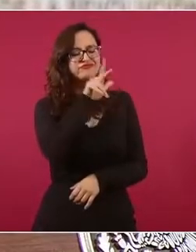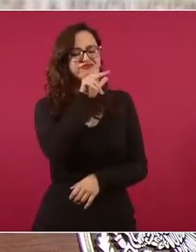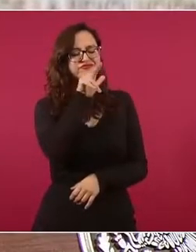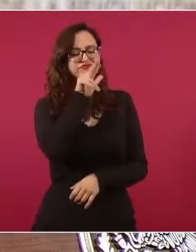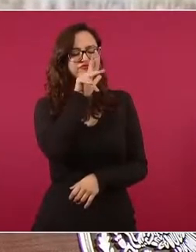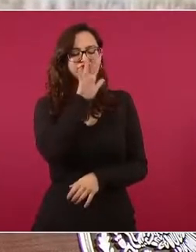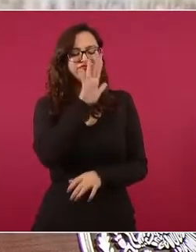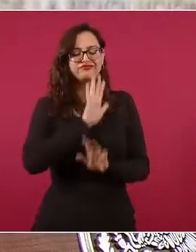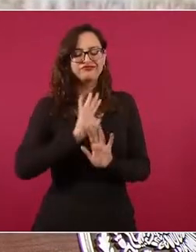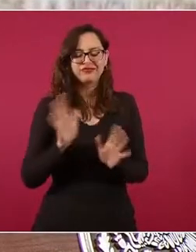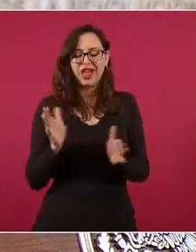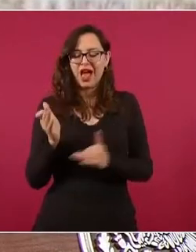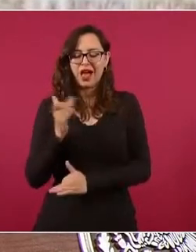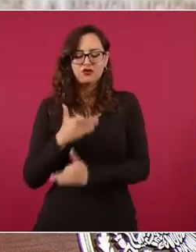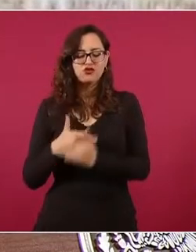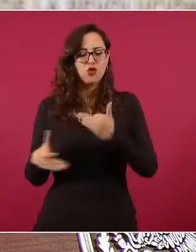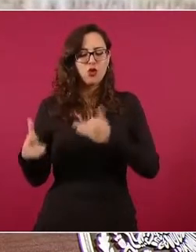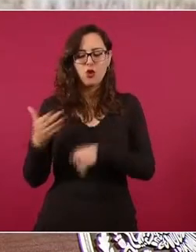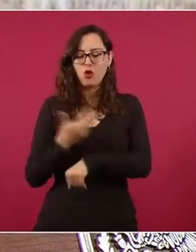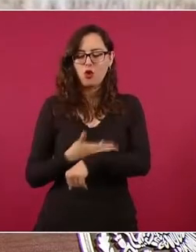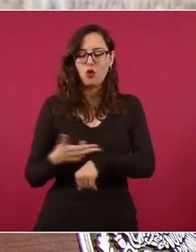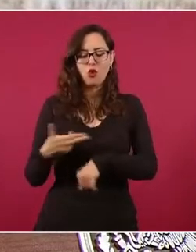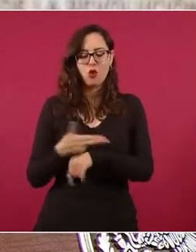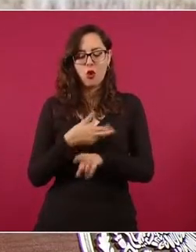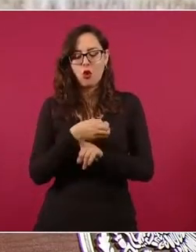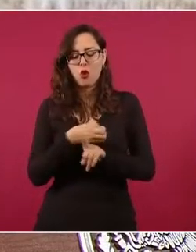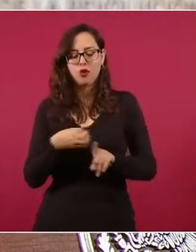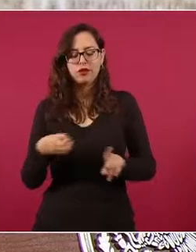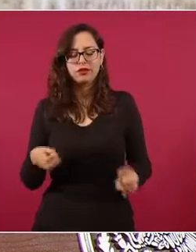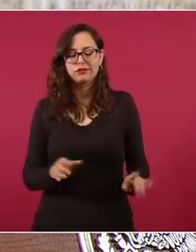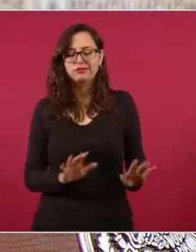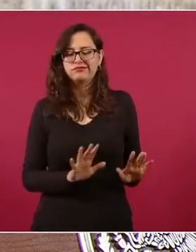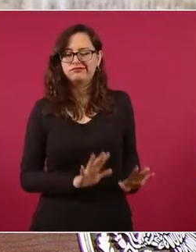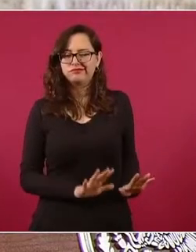fríamente calculado.